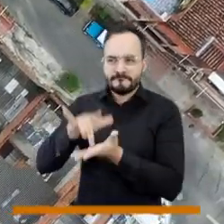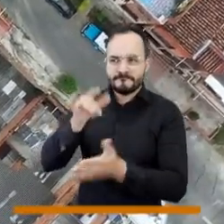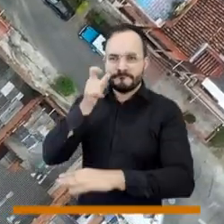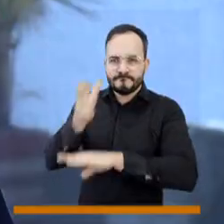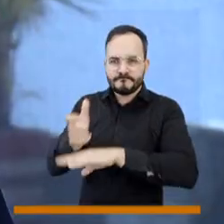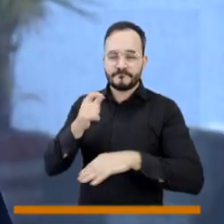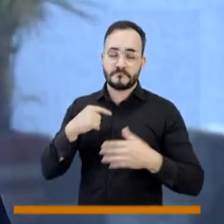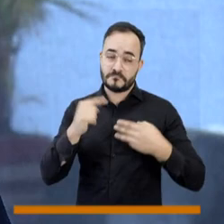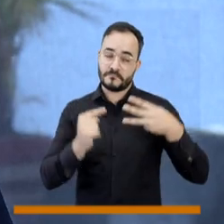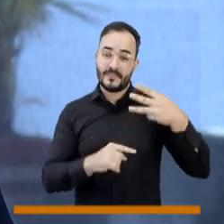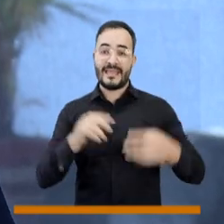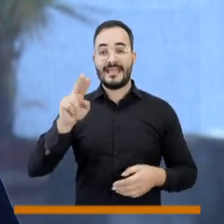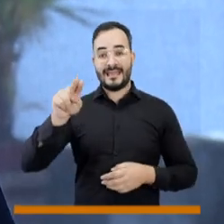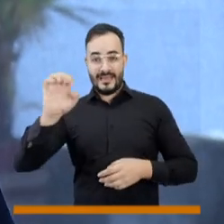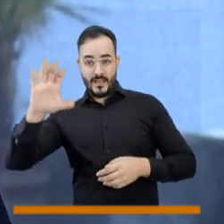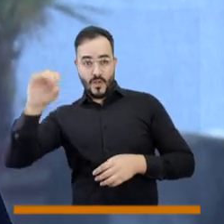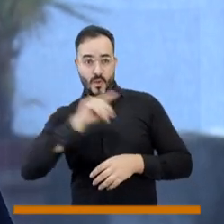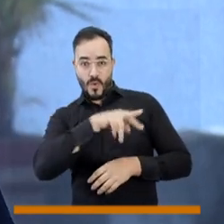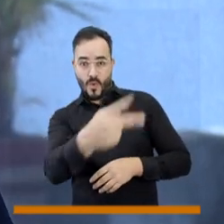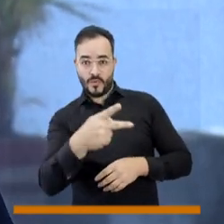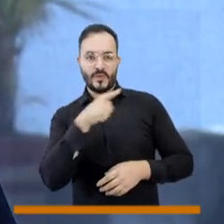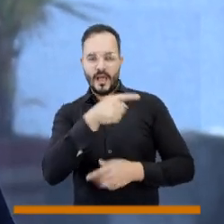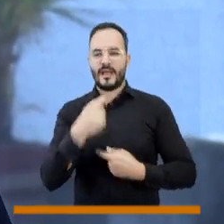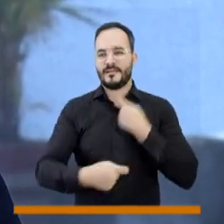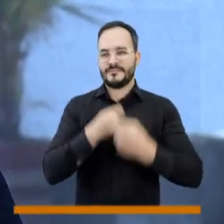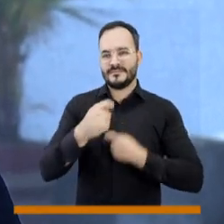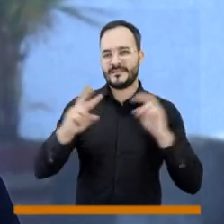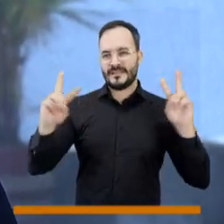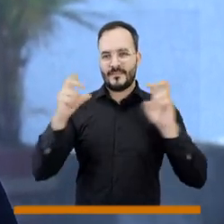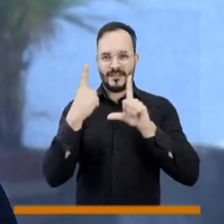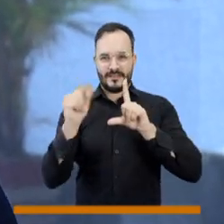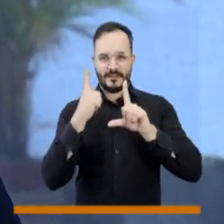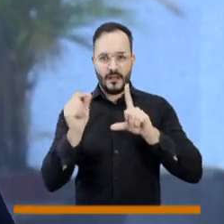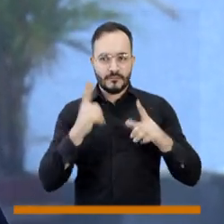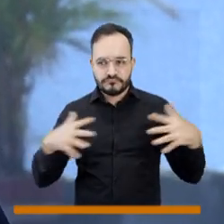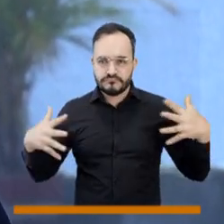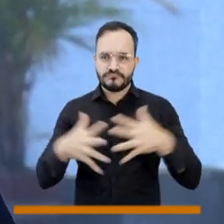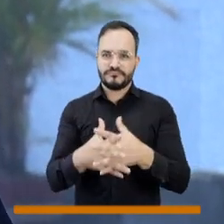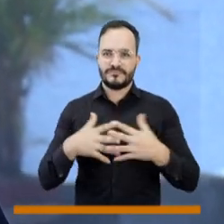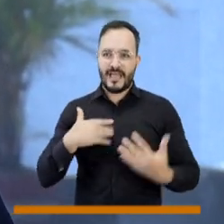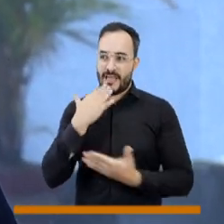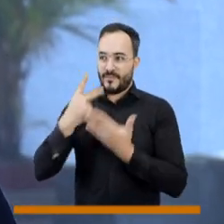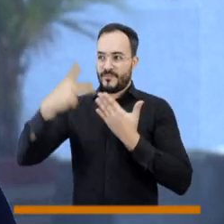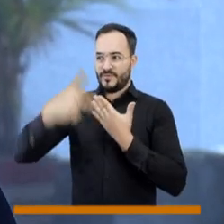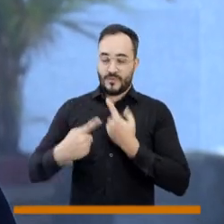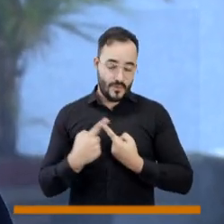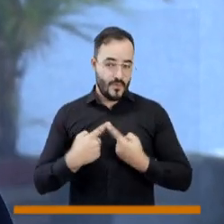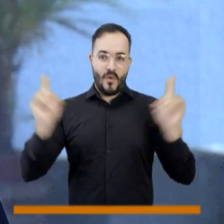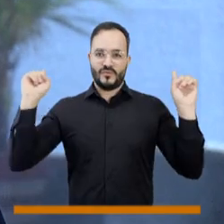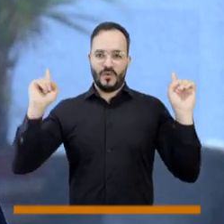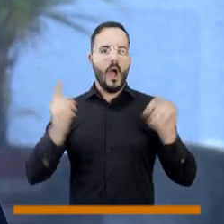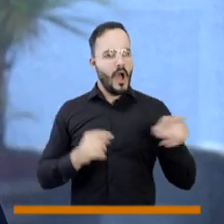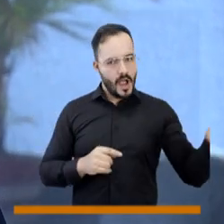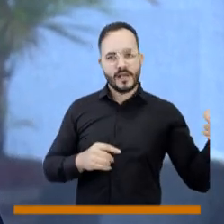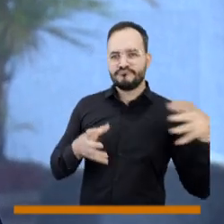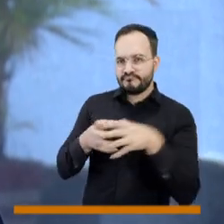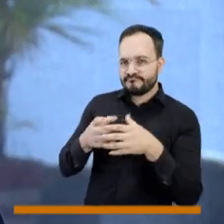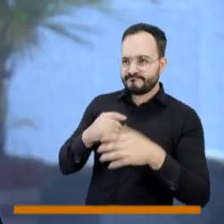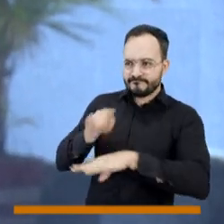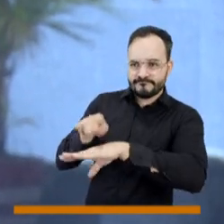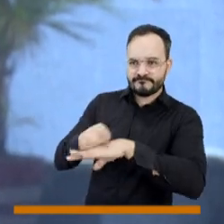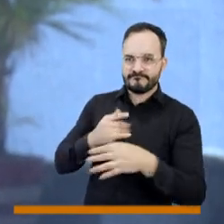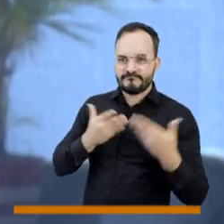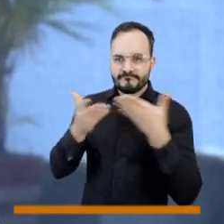cada uno de los pasos que hemos dado y NEU es esa comercializadora digital que hace posible que estos proyectos que son disruptivos y que